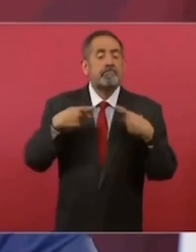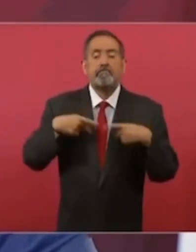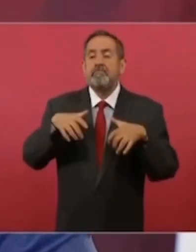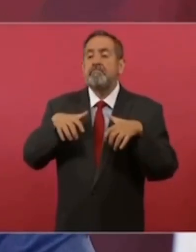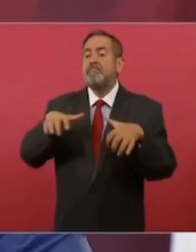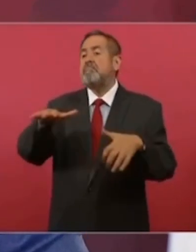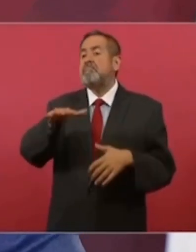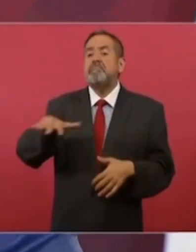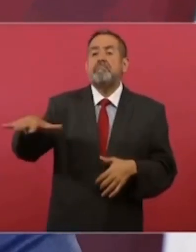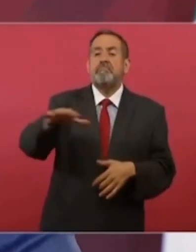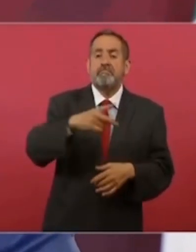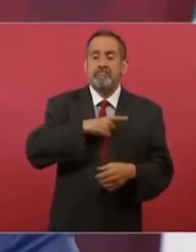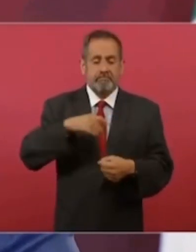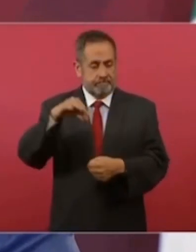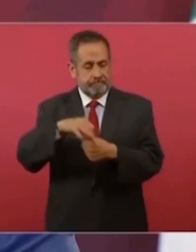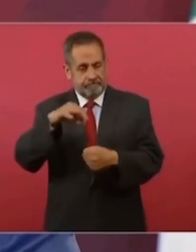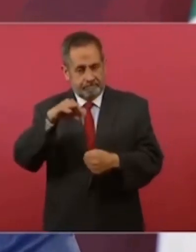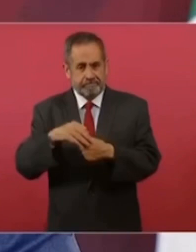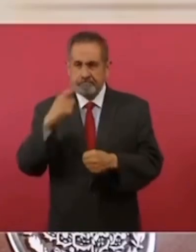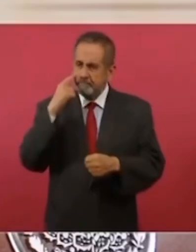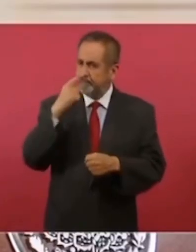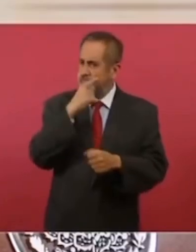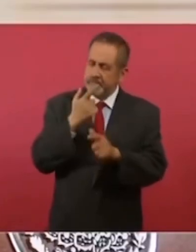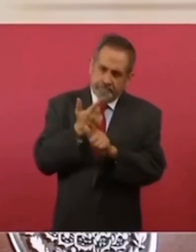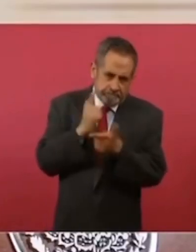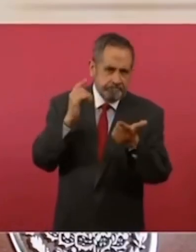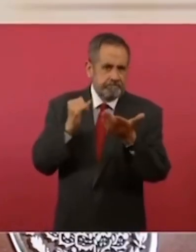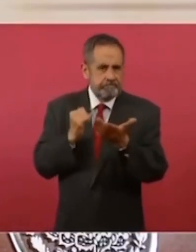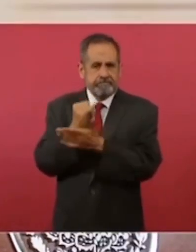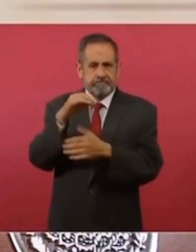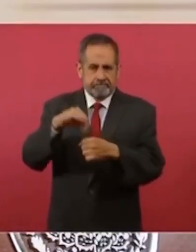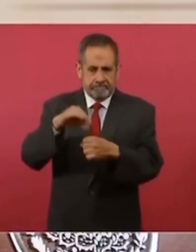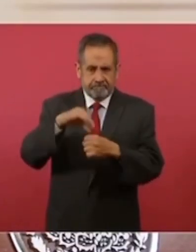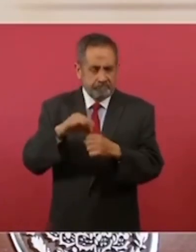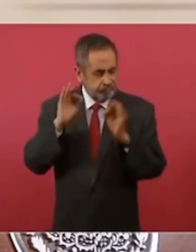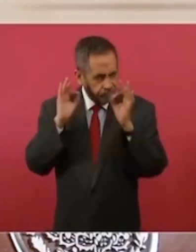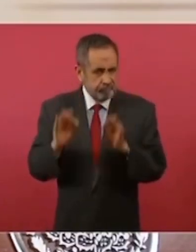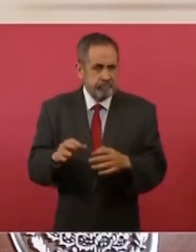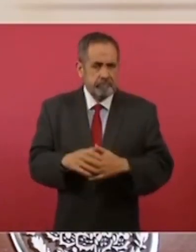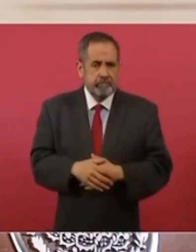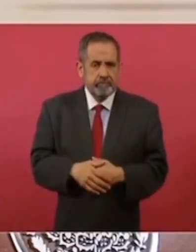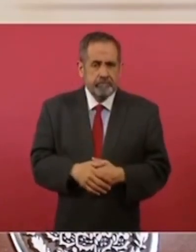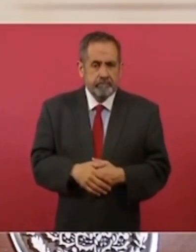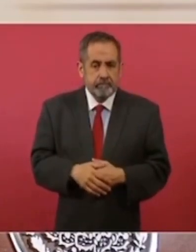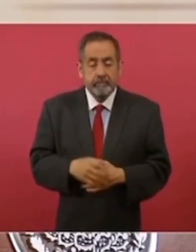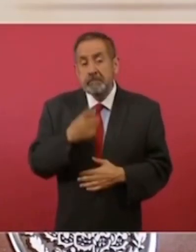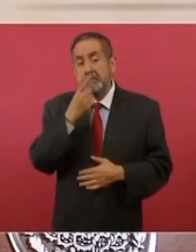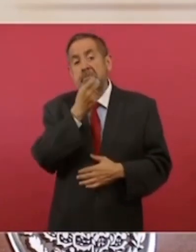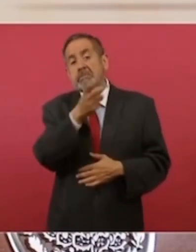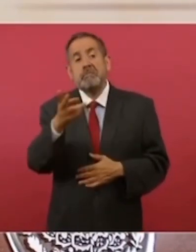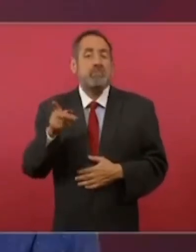de manera democrática. Ah, porque yo fracasé,